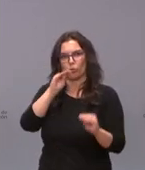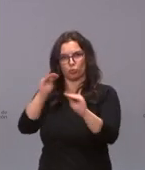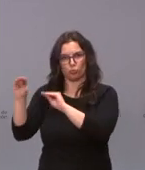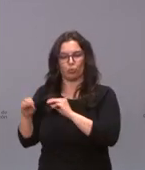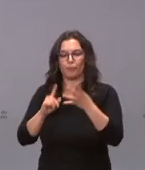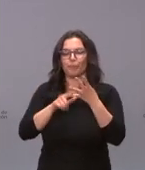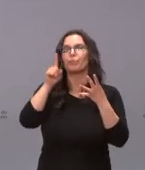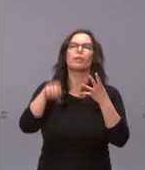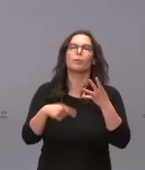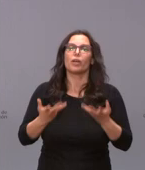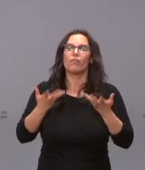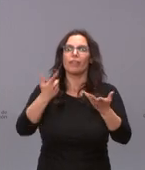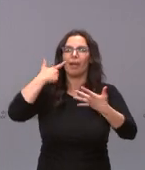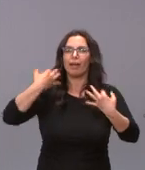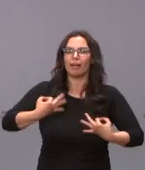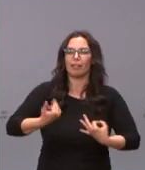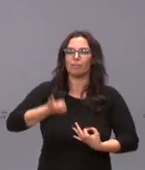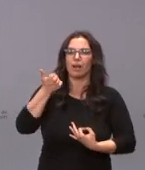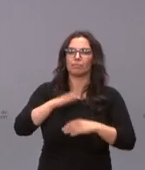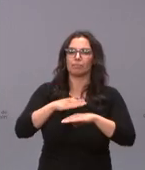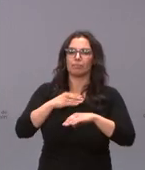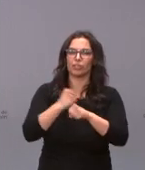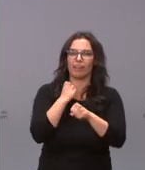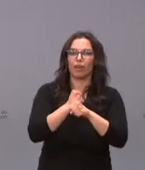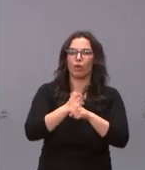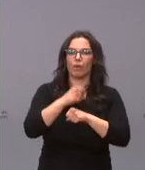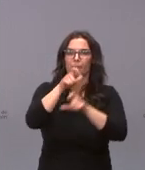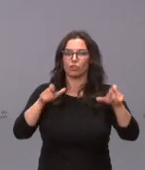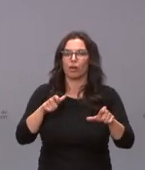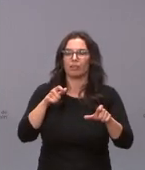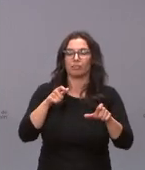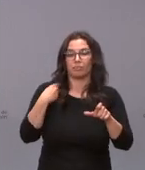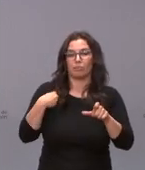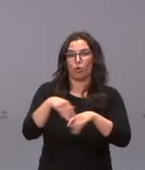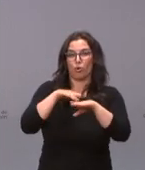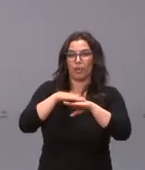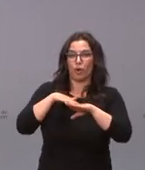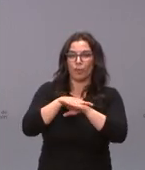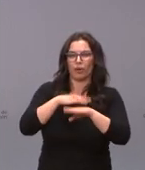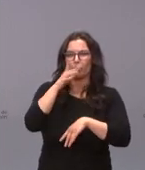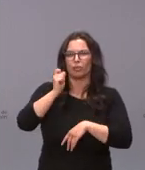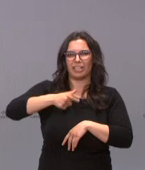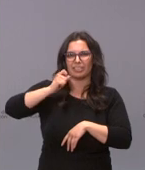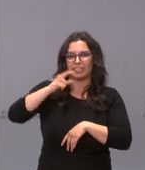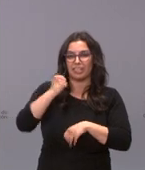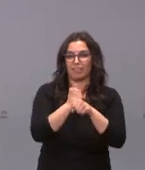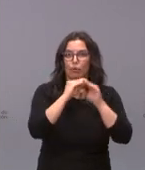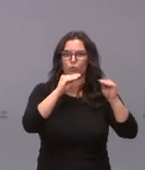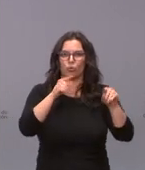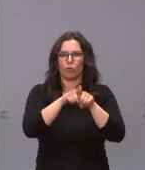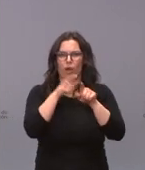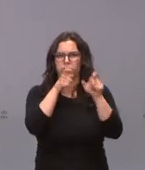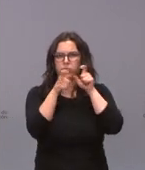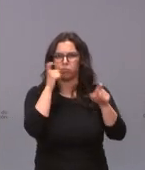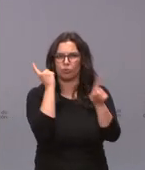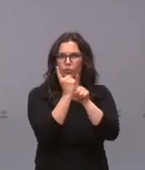mayores garantías en la actuación de los servidores públicos que cada vez más a menudo se encuentran expuestos a acusaciones fruto de su actuación. En